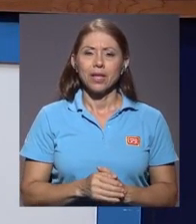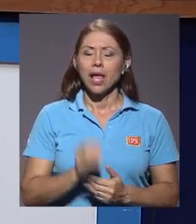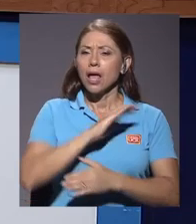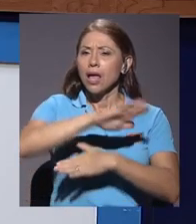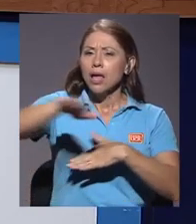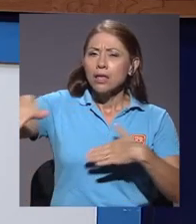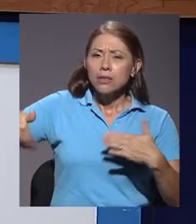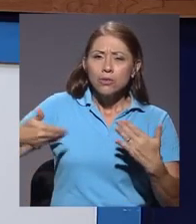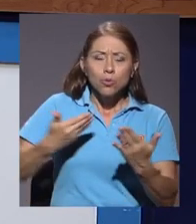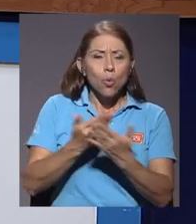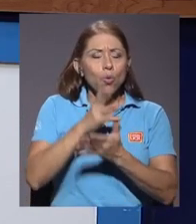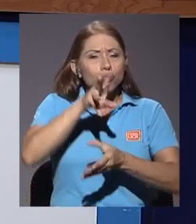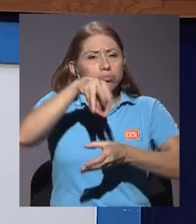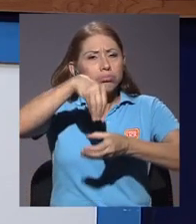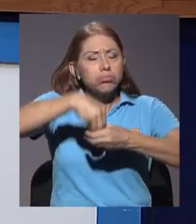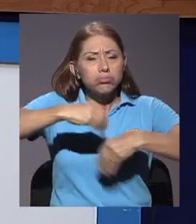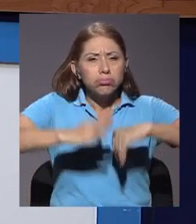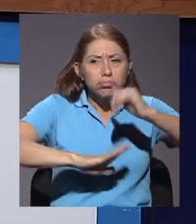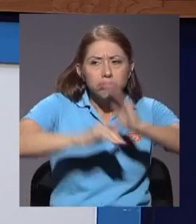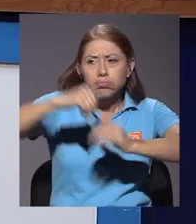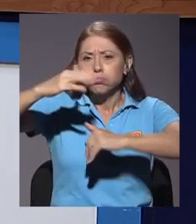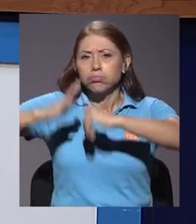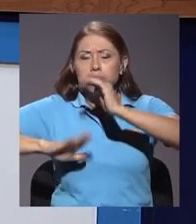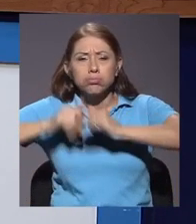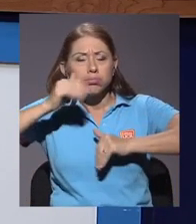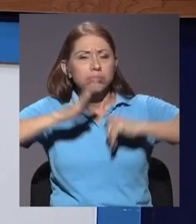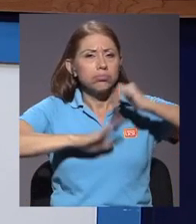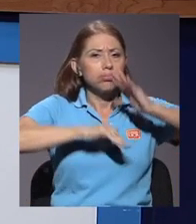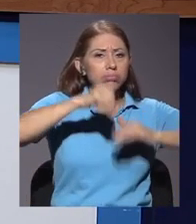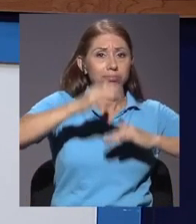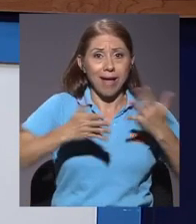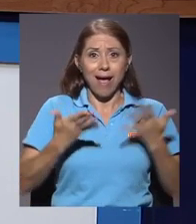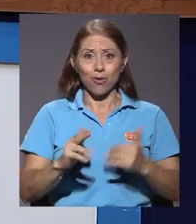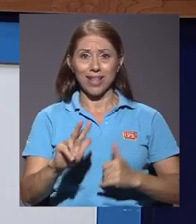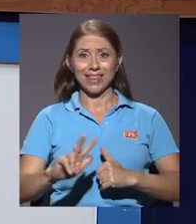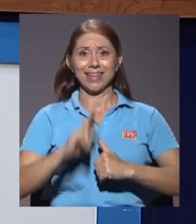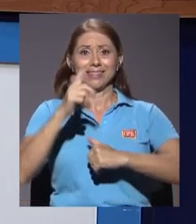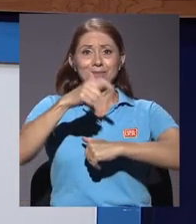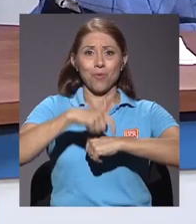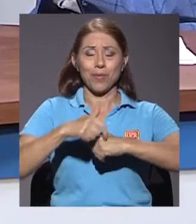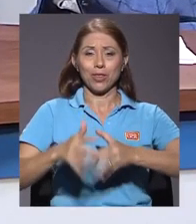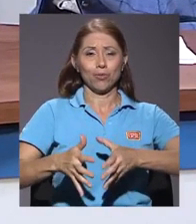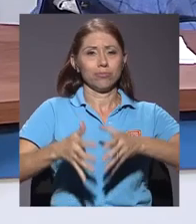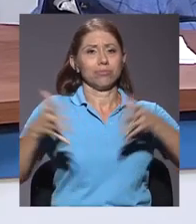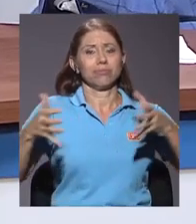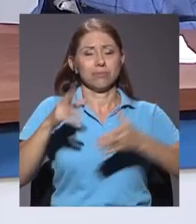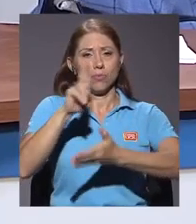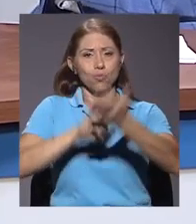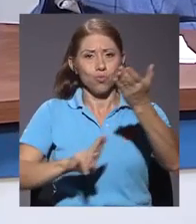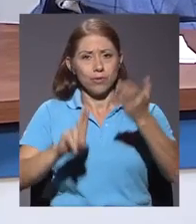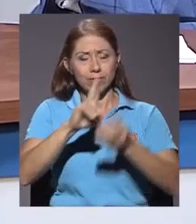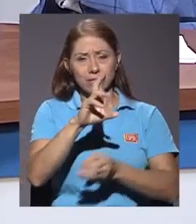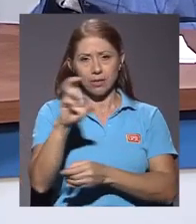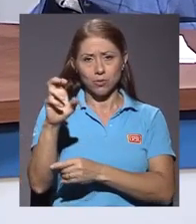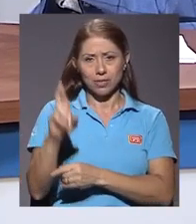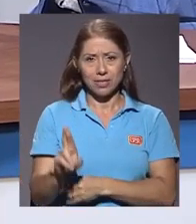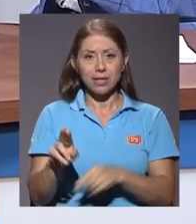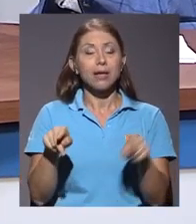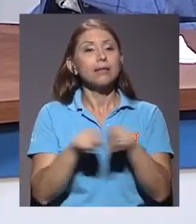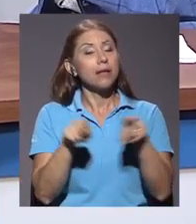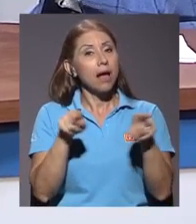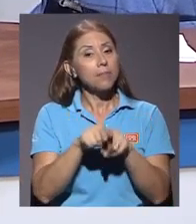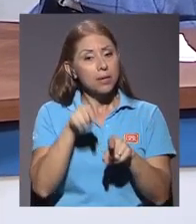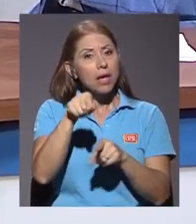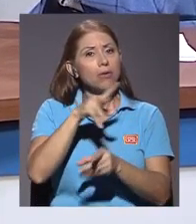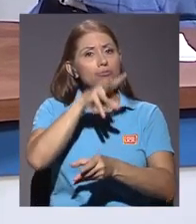desarrollo de infraestructura que venimos haciendo en este tercer gran momento de la Universidad de Costa Rica, se contempla también una serie